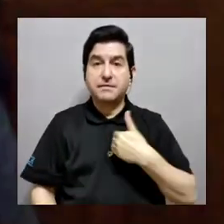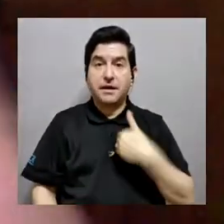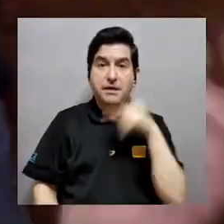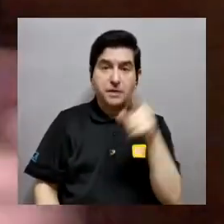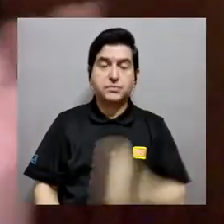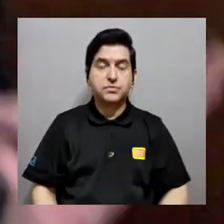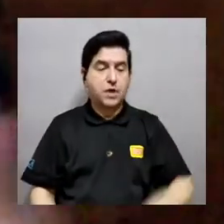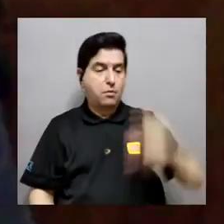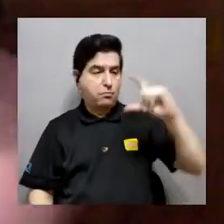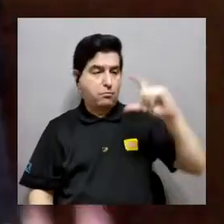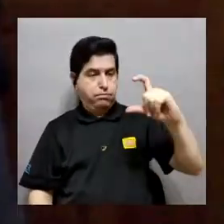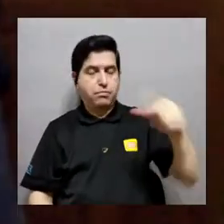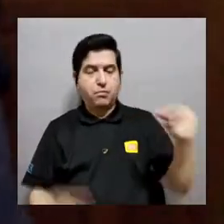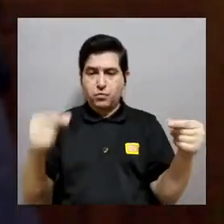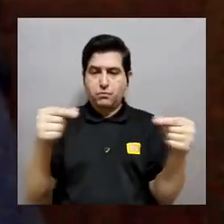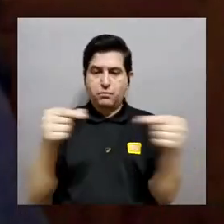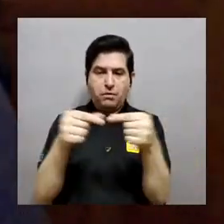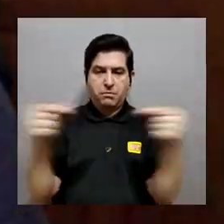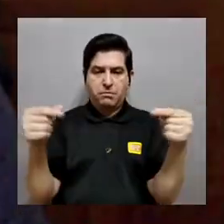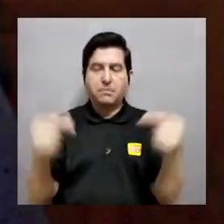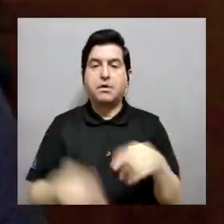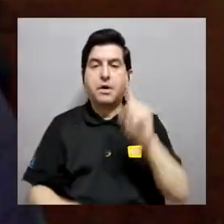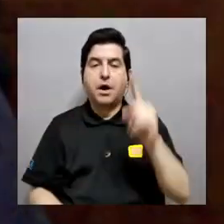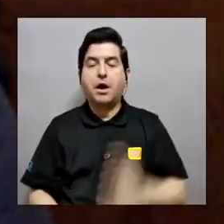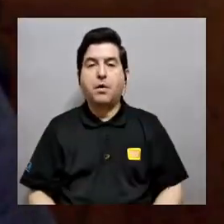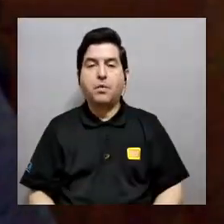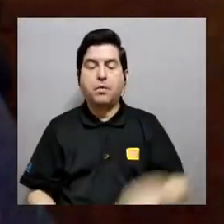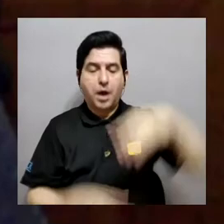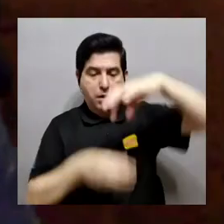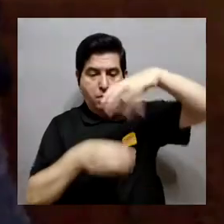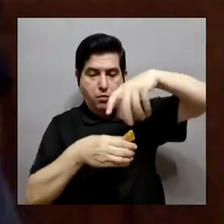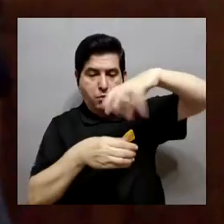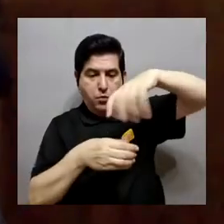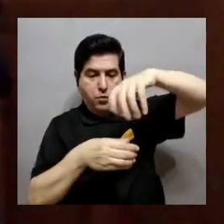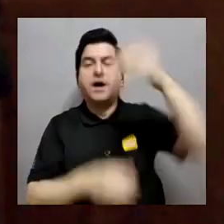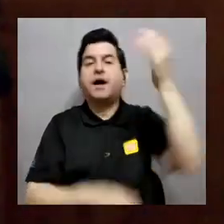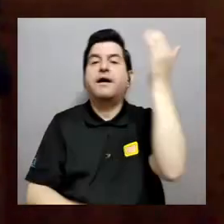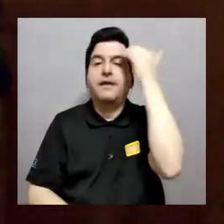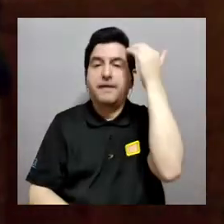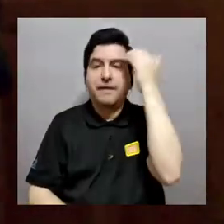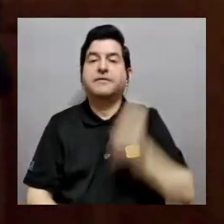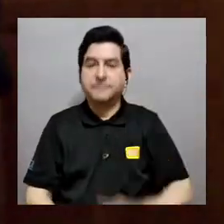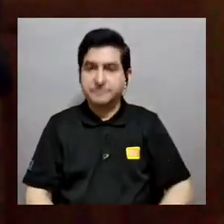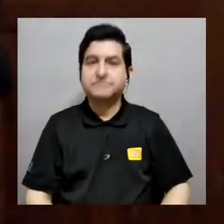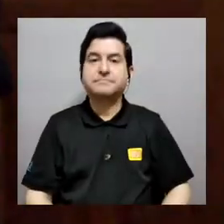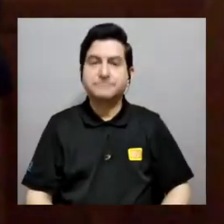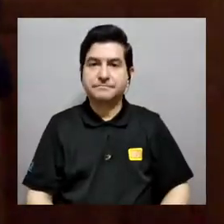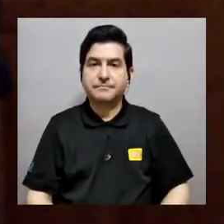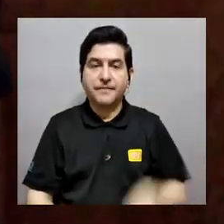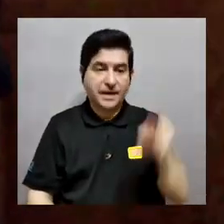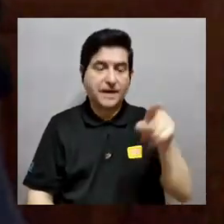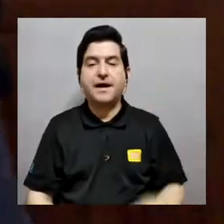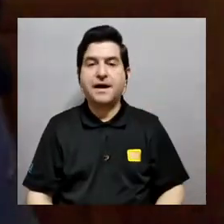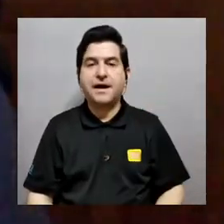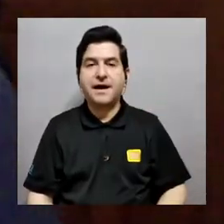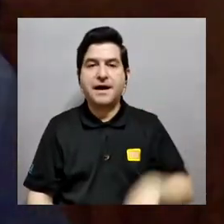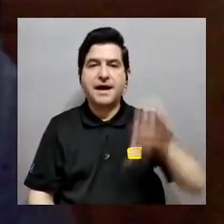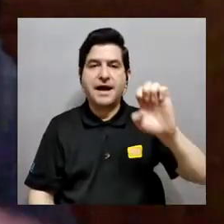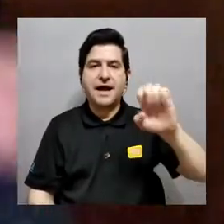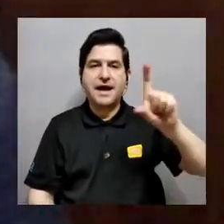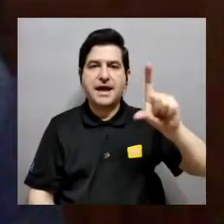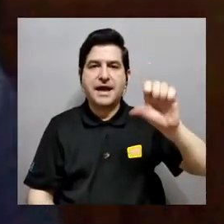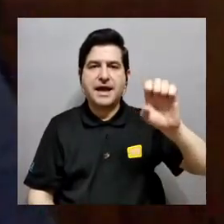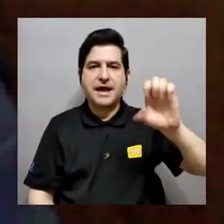tenemos una batería conectada a un bombillo, sabemos que los electrones